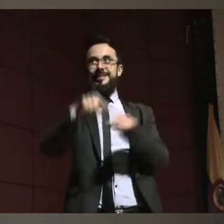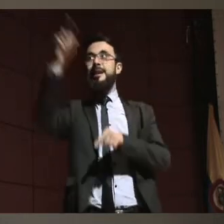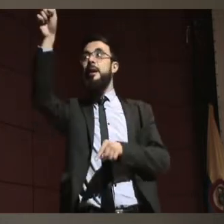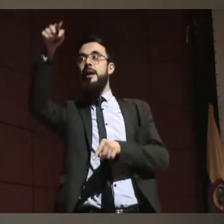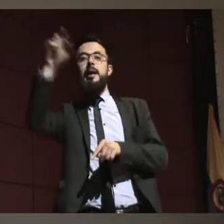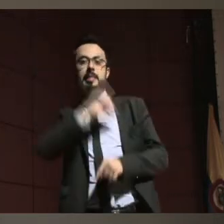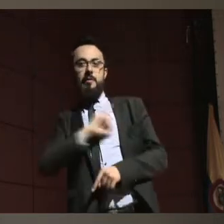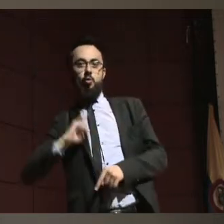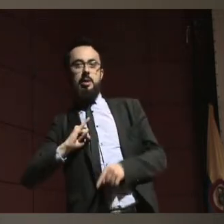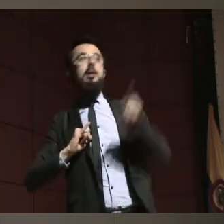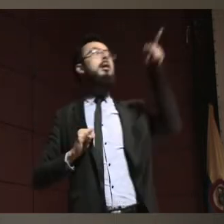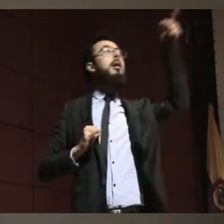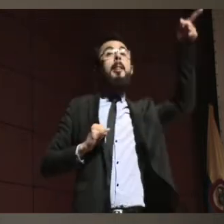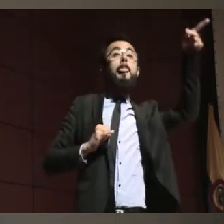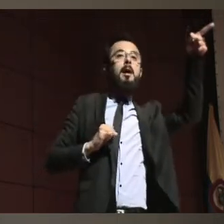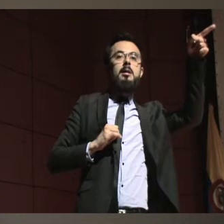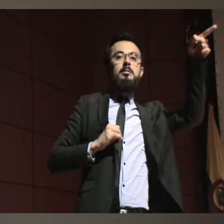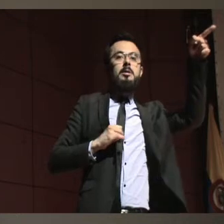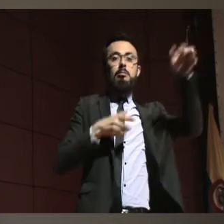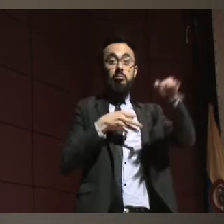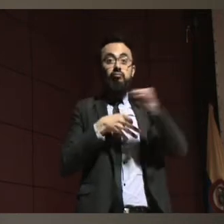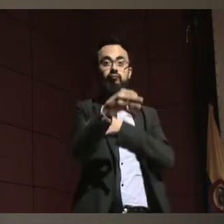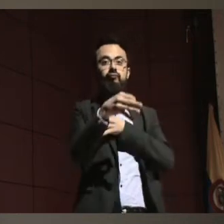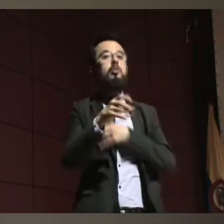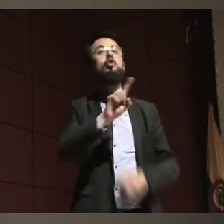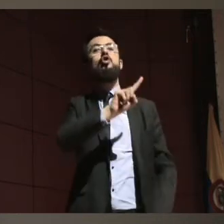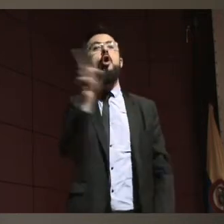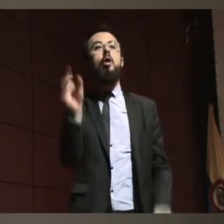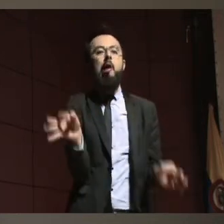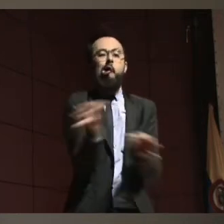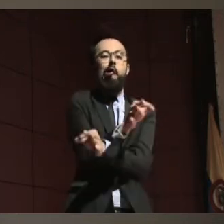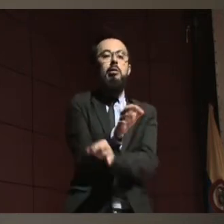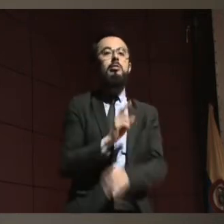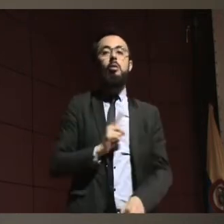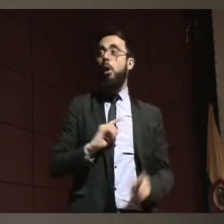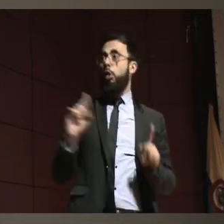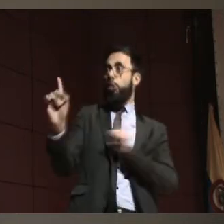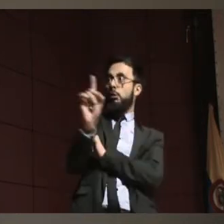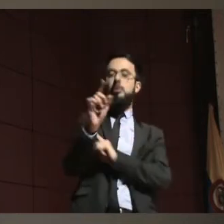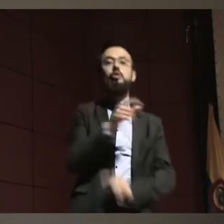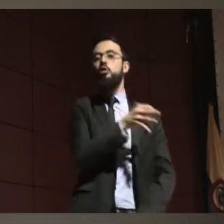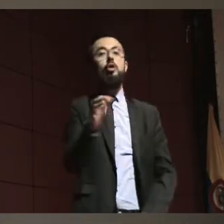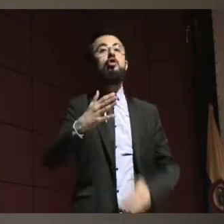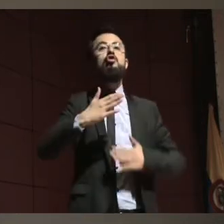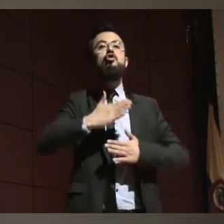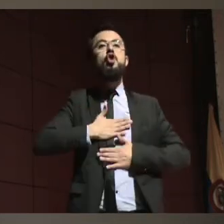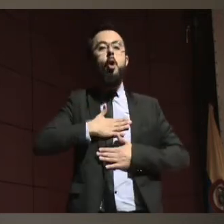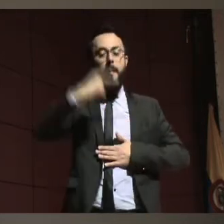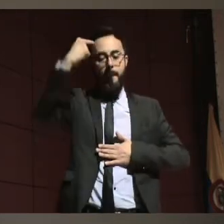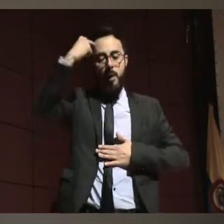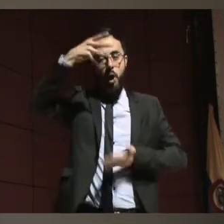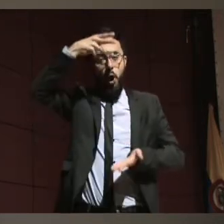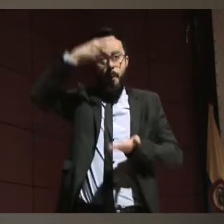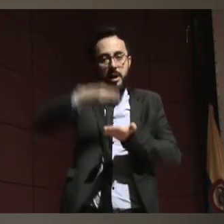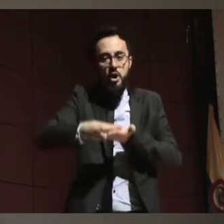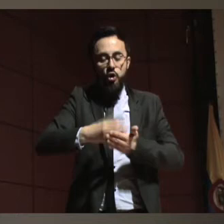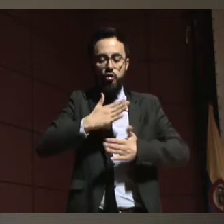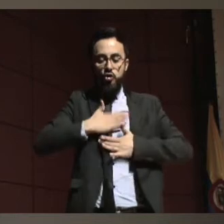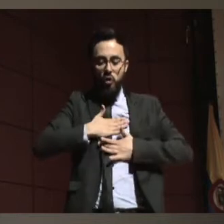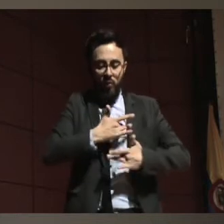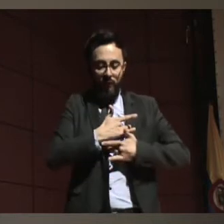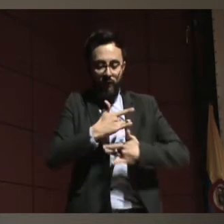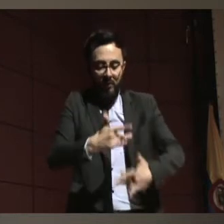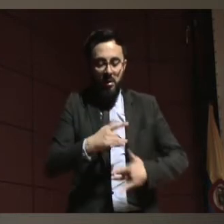voluntad atiene. O sea, tiene que ser lo que yo estoy pensando, lo que voluntariamente quiero.